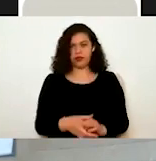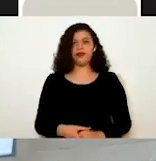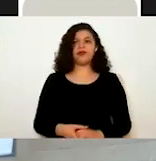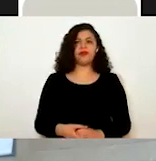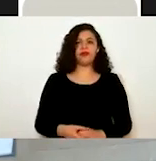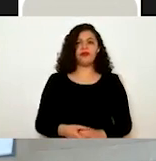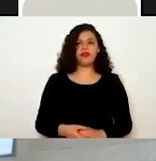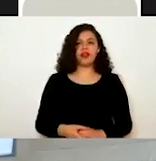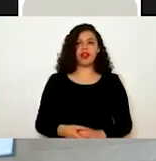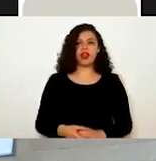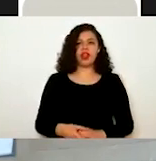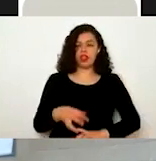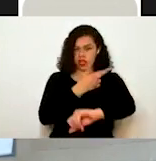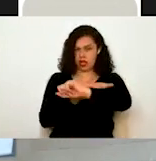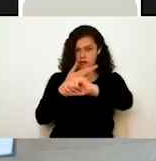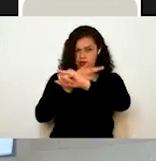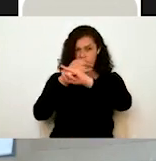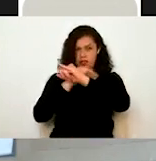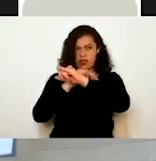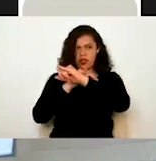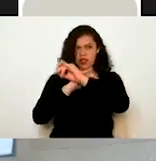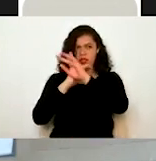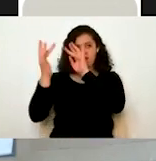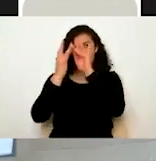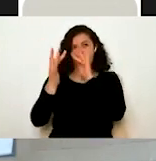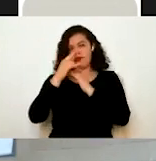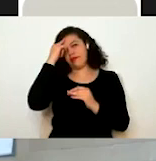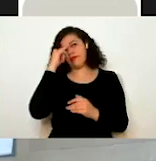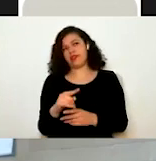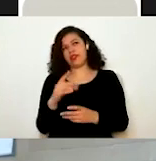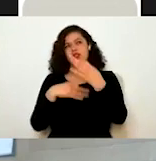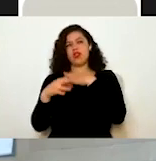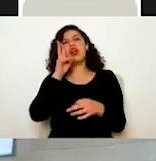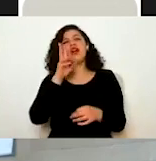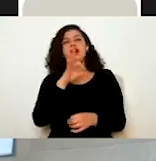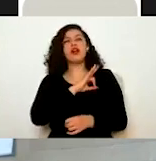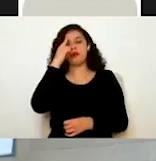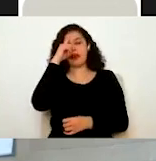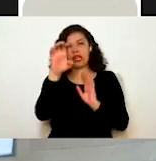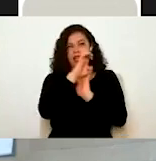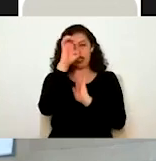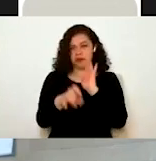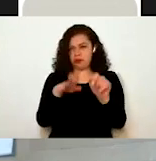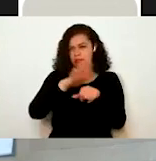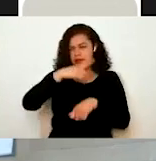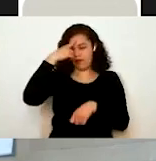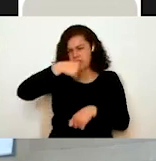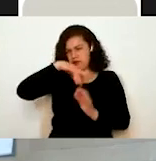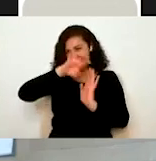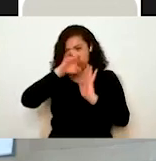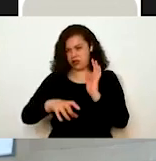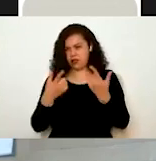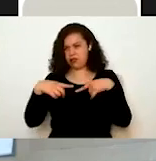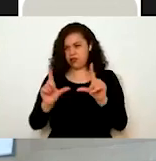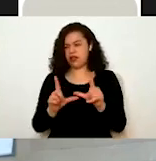directo del trámite, que ahorita vamos a ver, vamos a pasar y todo esto lo vamos a ver en un ejemplo para que se les haga más fácil. Y lo pueden solicitar a través